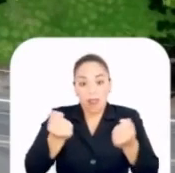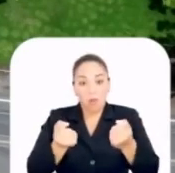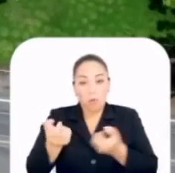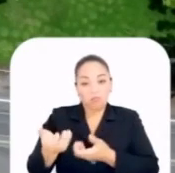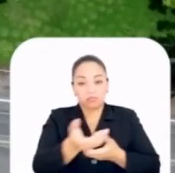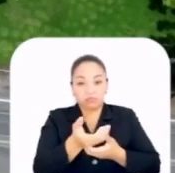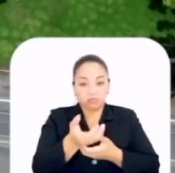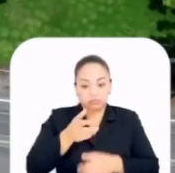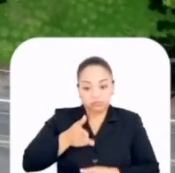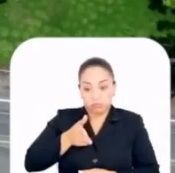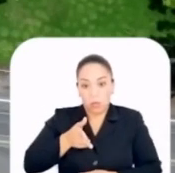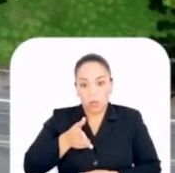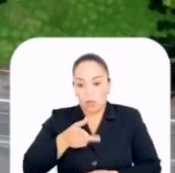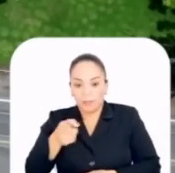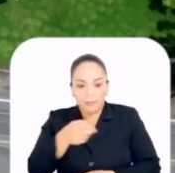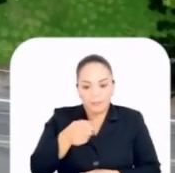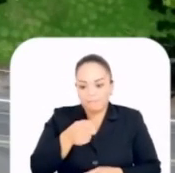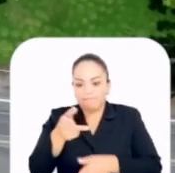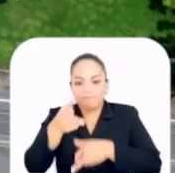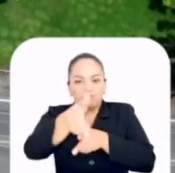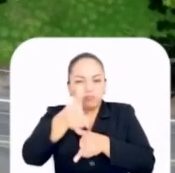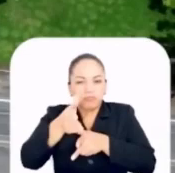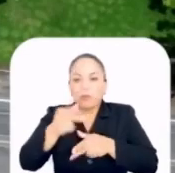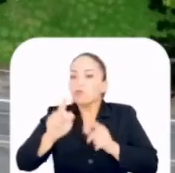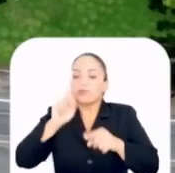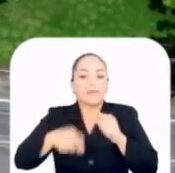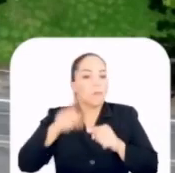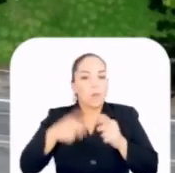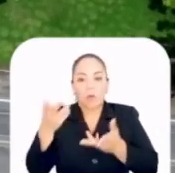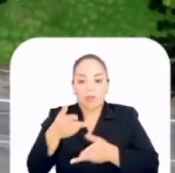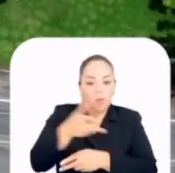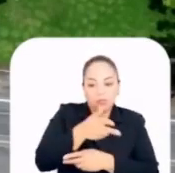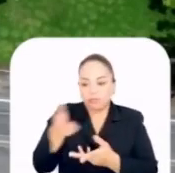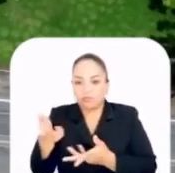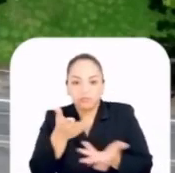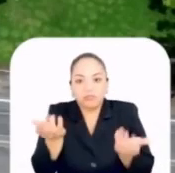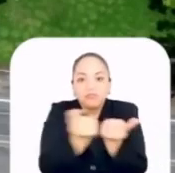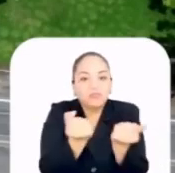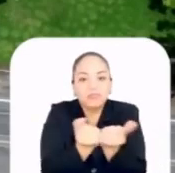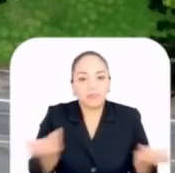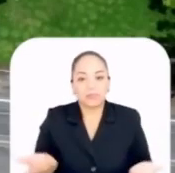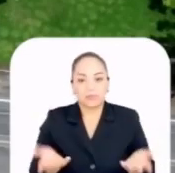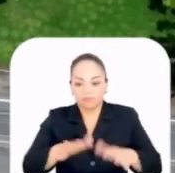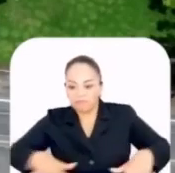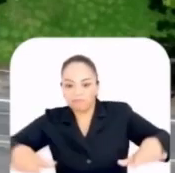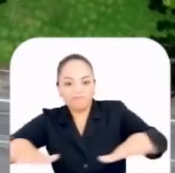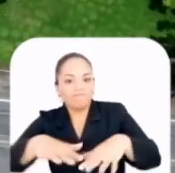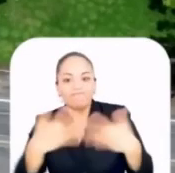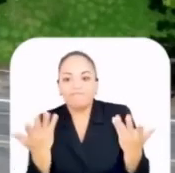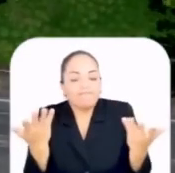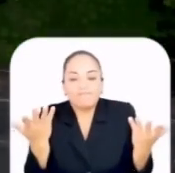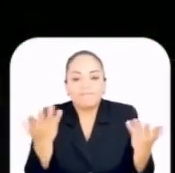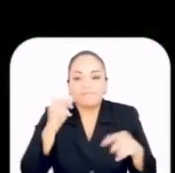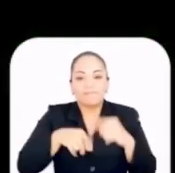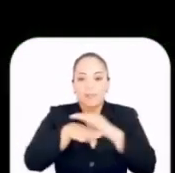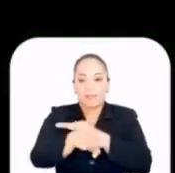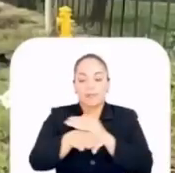bomberos en caso de presentarse una emergencia, tanto en el Parque Viva como en sus alrededores.